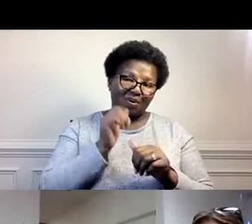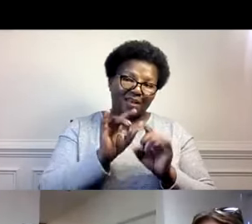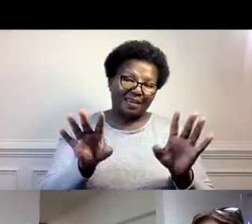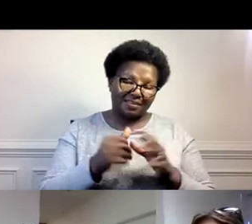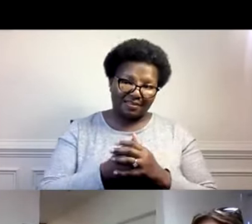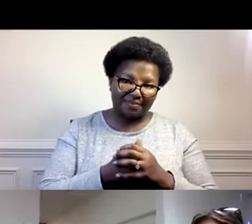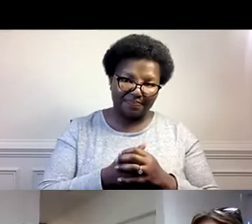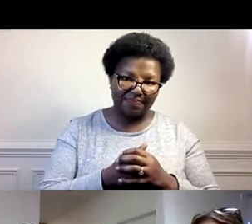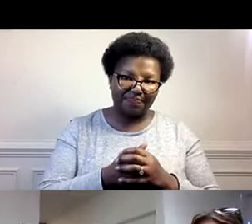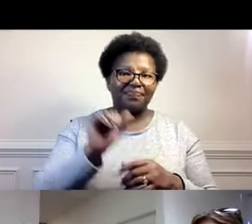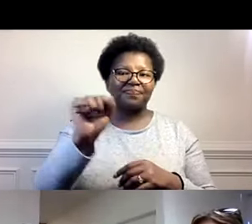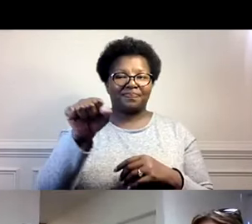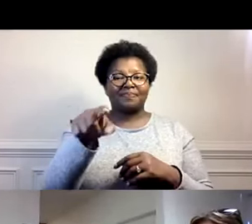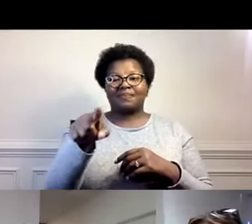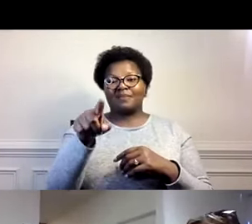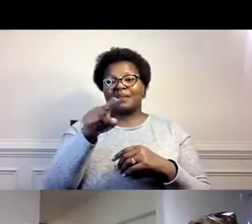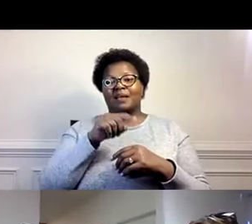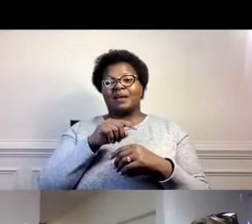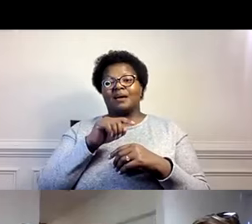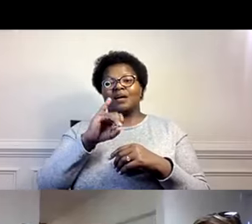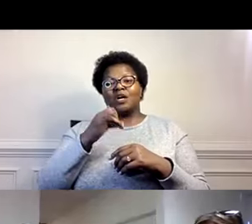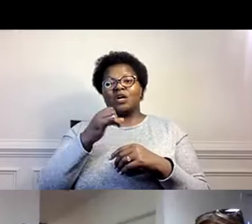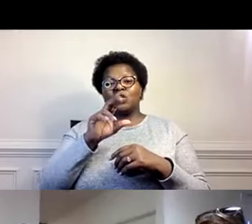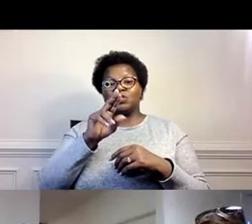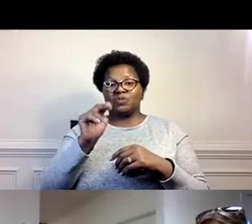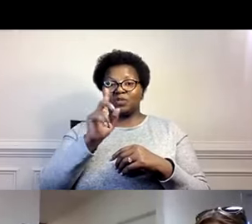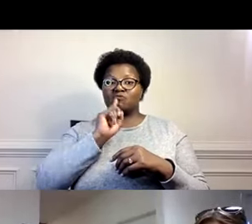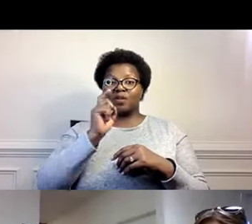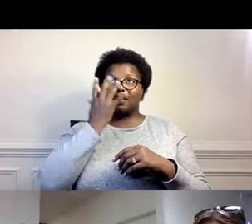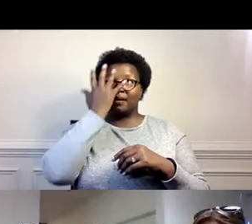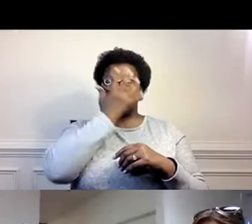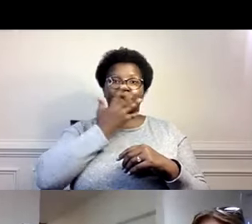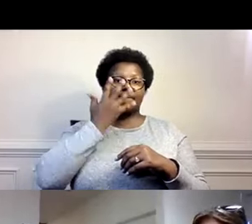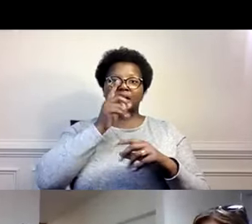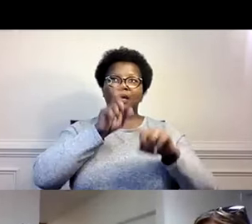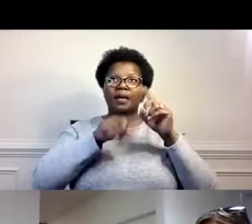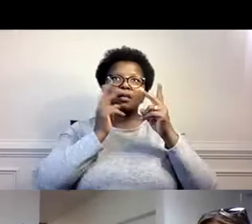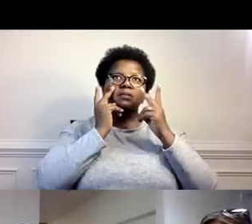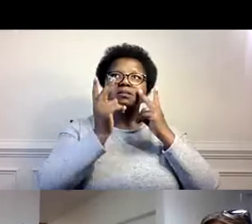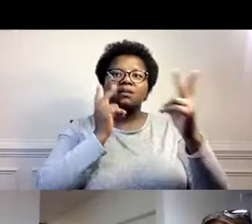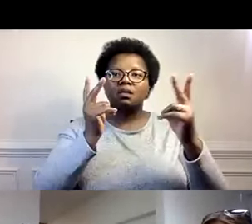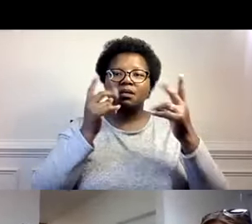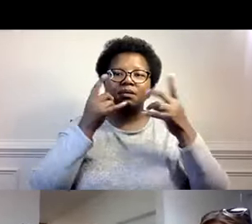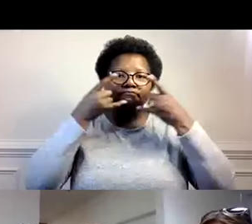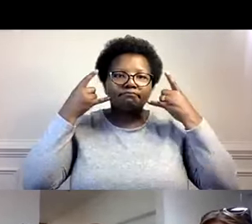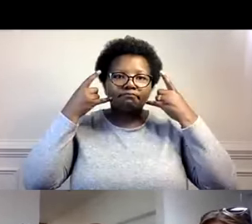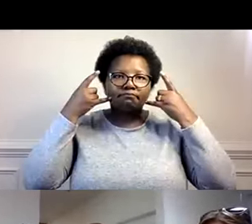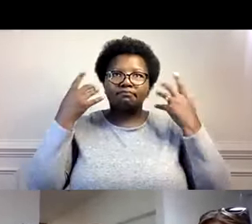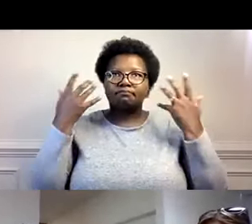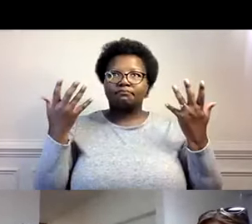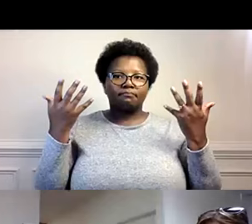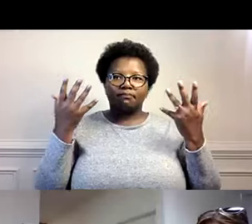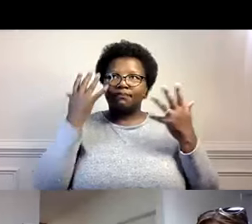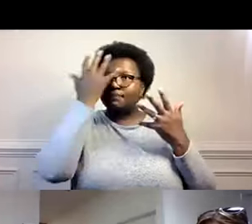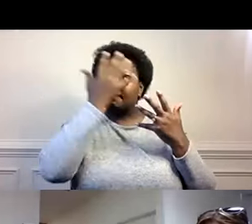Sí, de seguro, de seguro que sí. Porque también uno como que cuando uno puede ver, ¿verdad? Ver la cara de